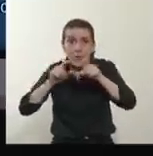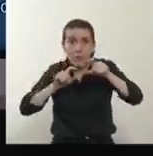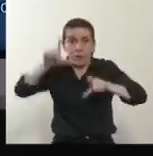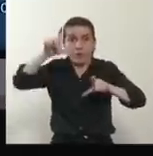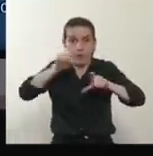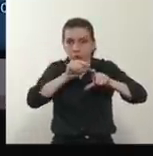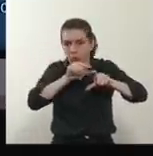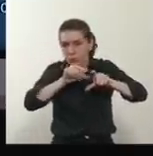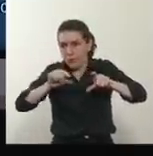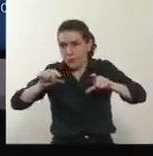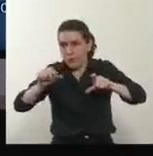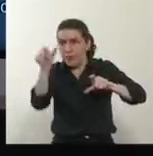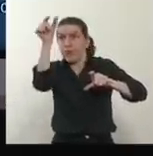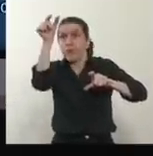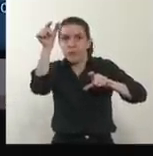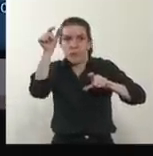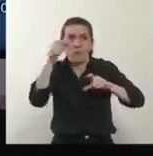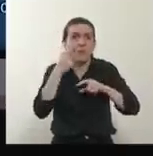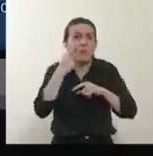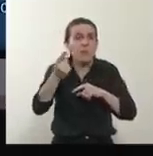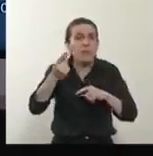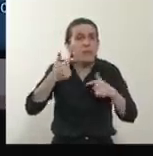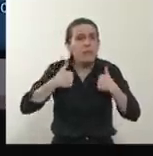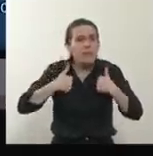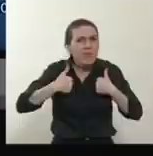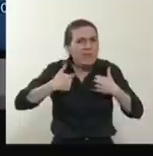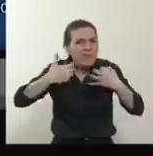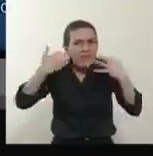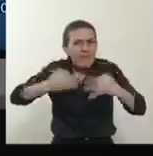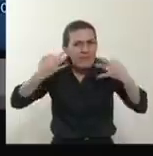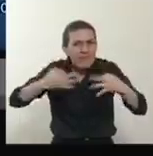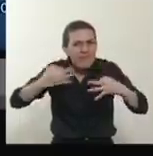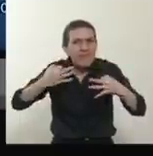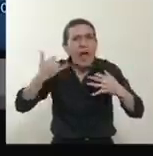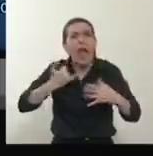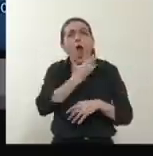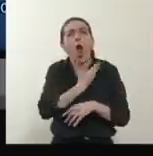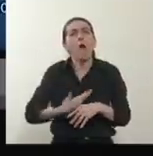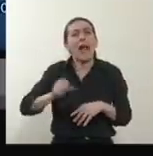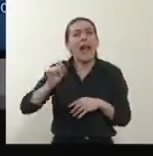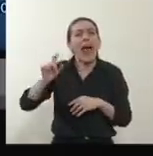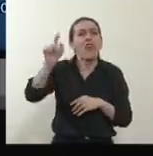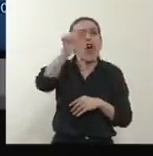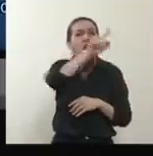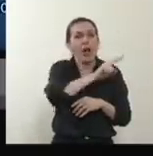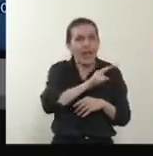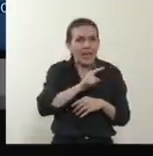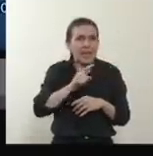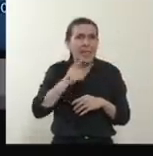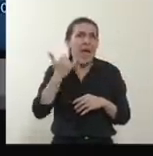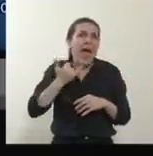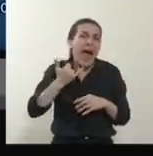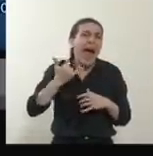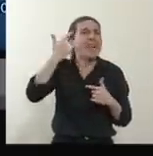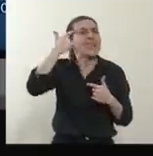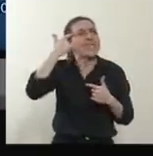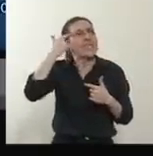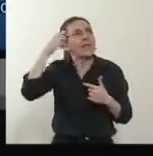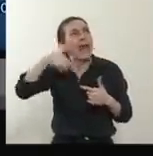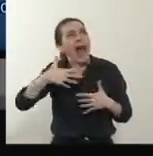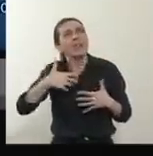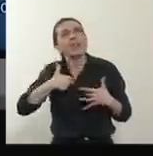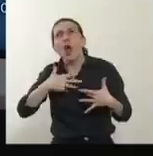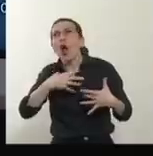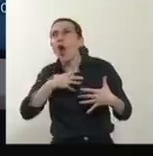Ahora, yo estoy seguro que en el ánimo de todos los gobernadores siempre han dado el deseo de confiar en la